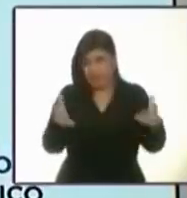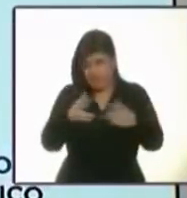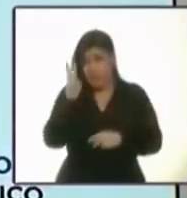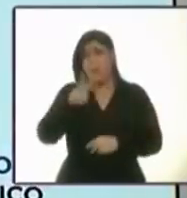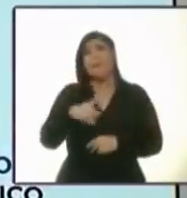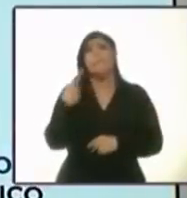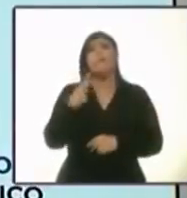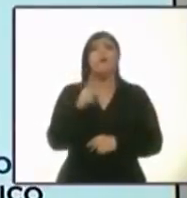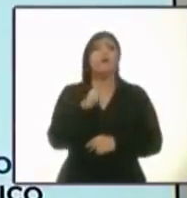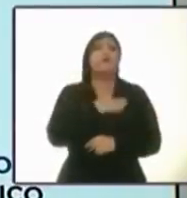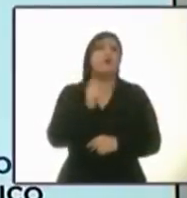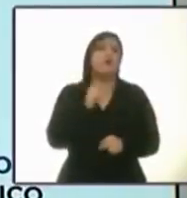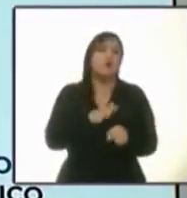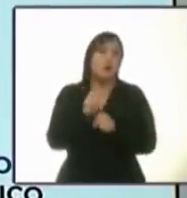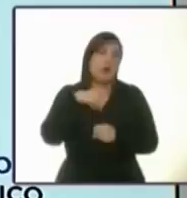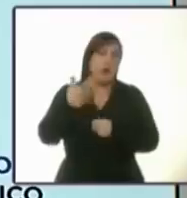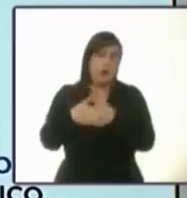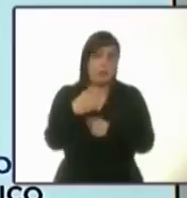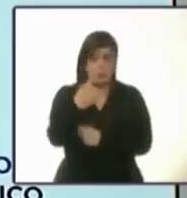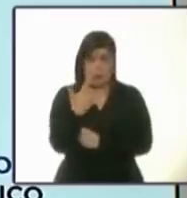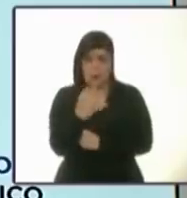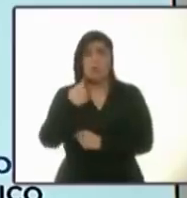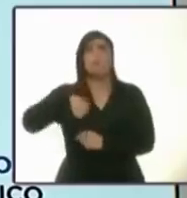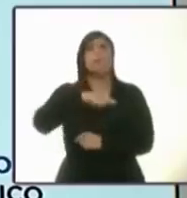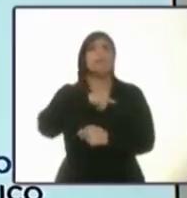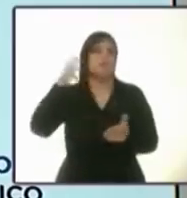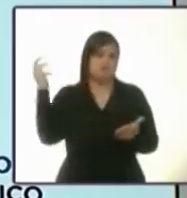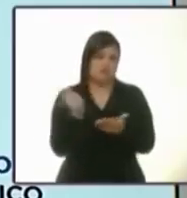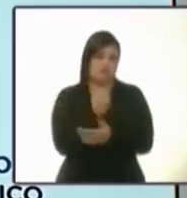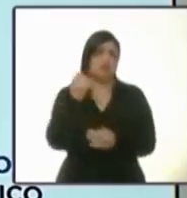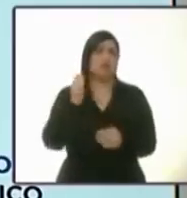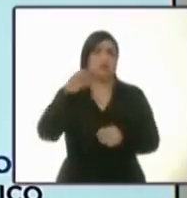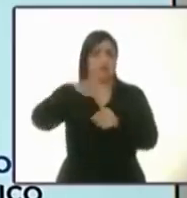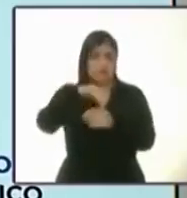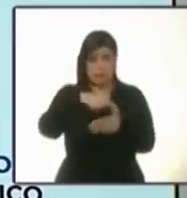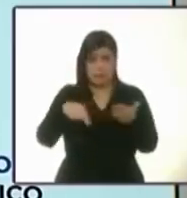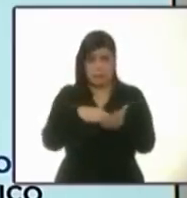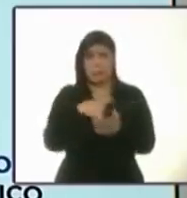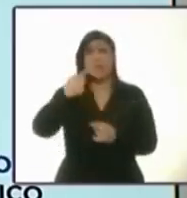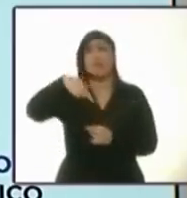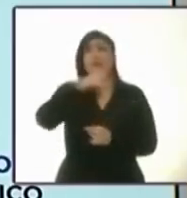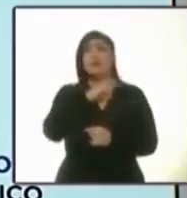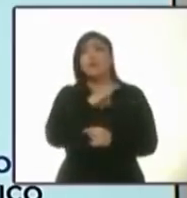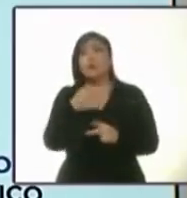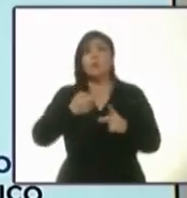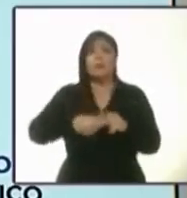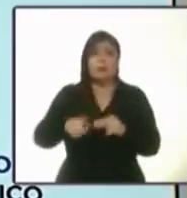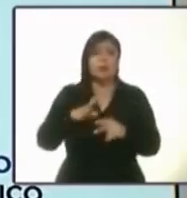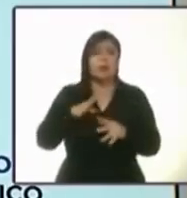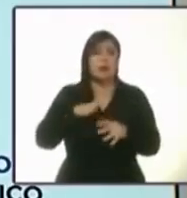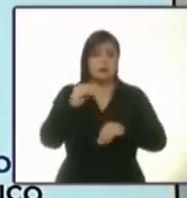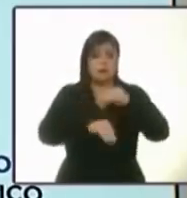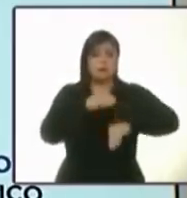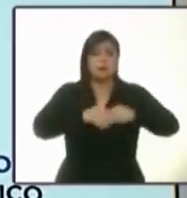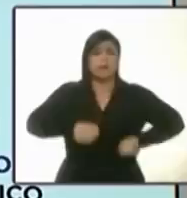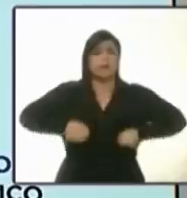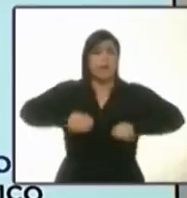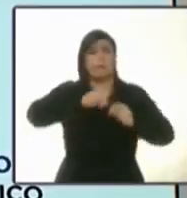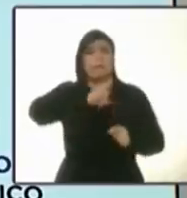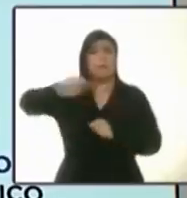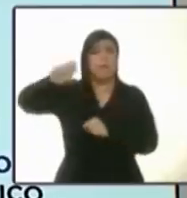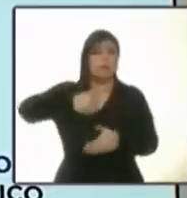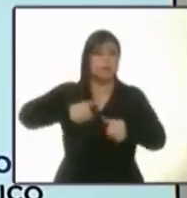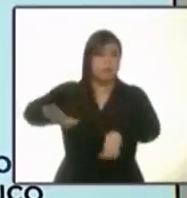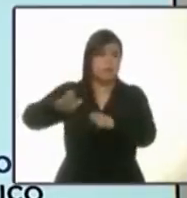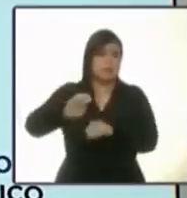bueno es que el primero de julio vamos a ganar la elección y ellos pueden empezar a hacer sus maletas porque ya se va. Y